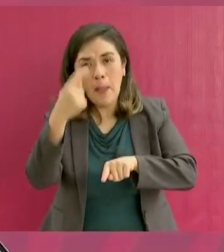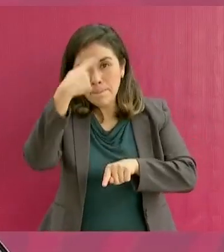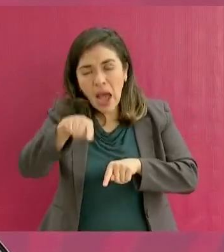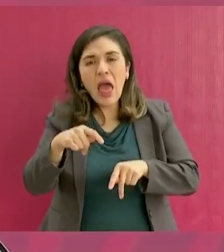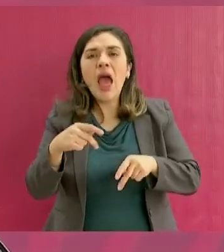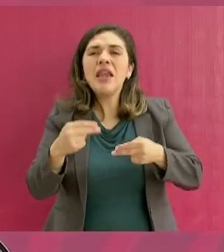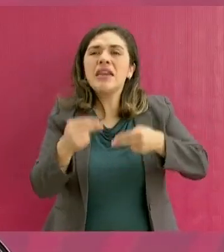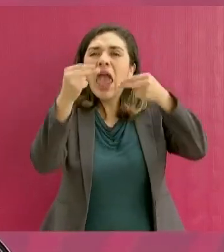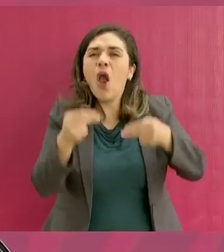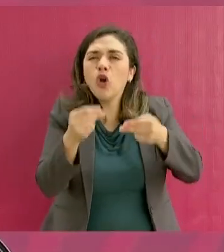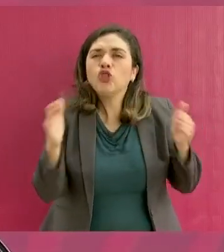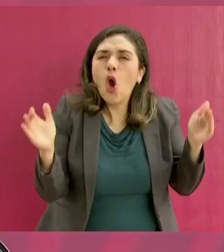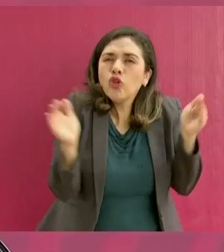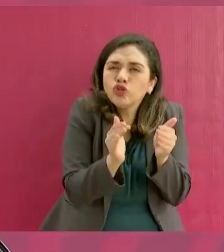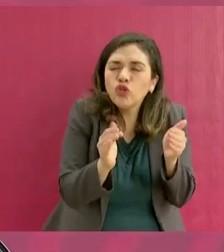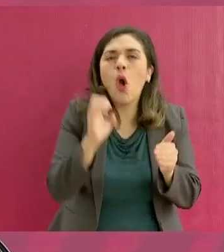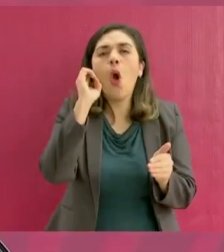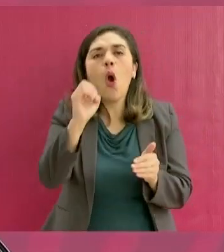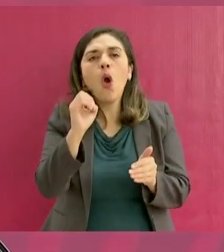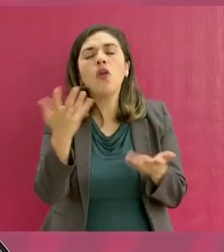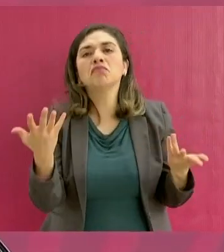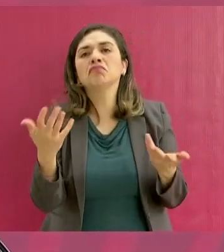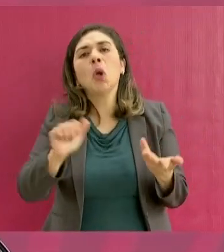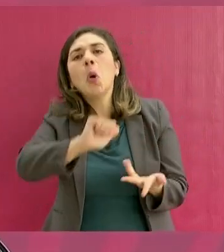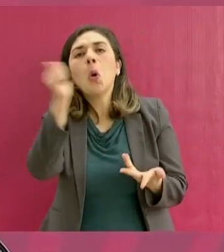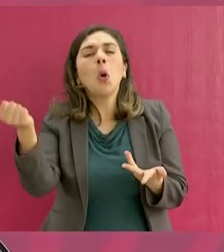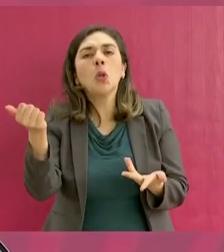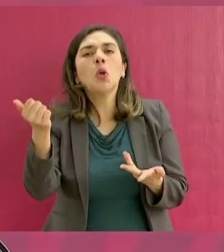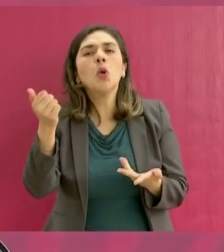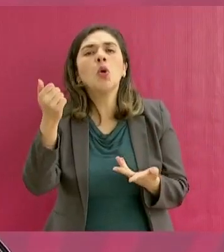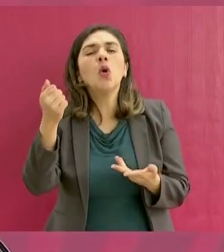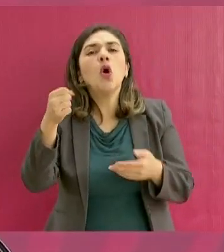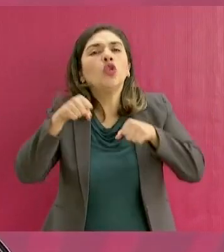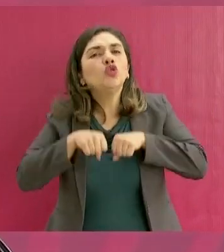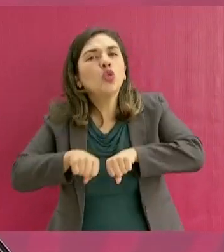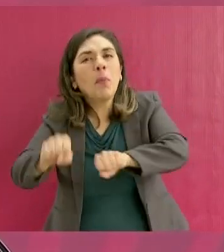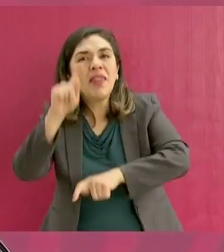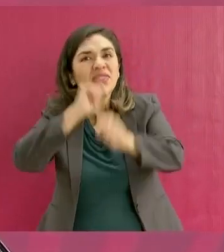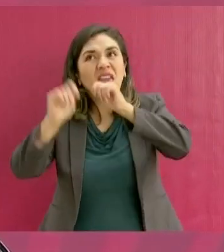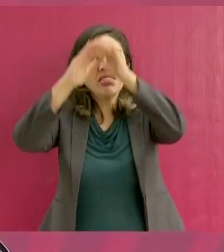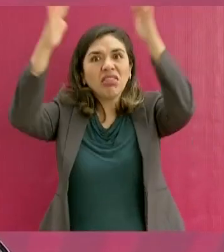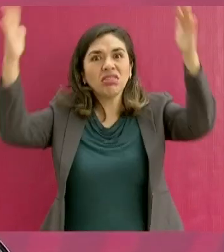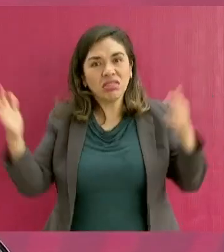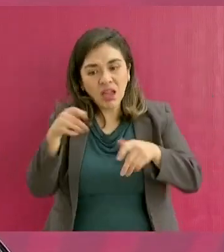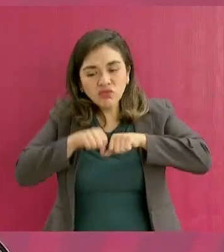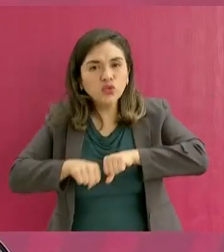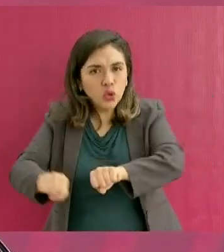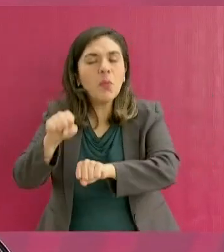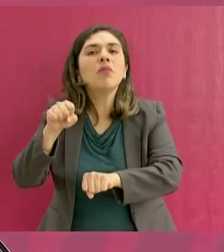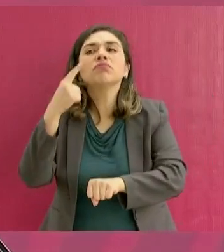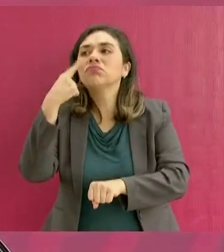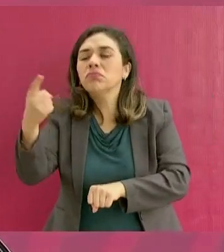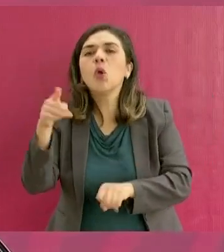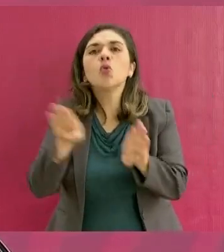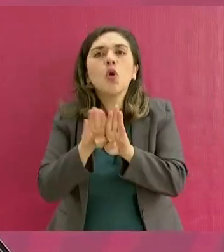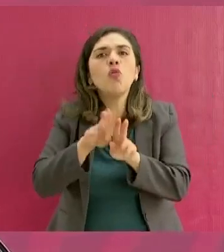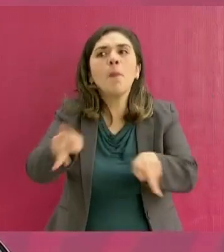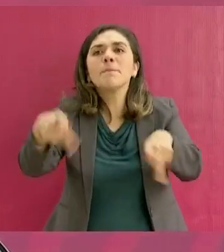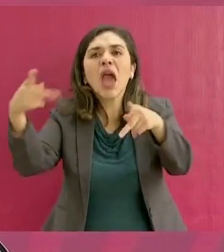pequeño comercio, en los supermercados, en las tiendas